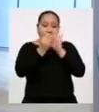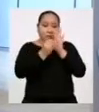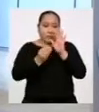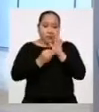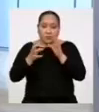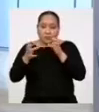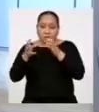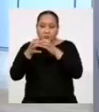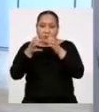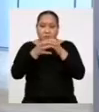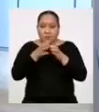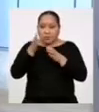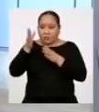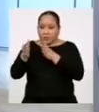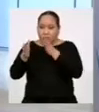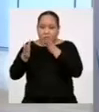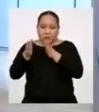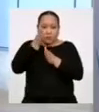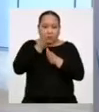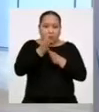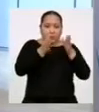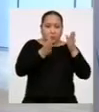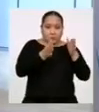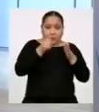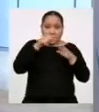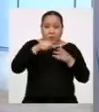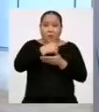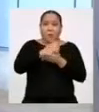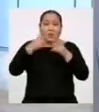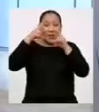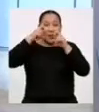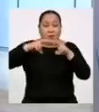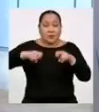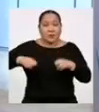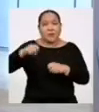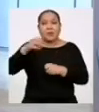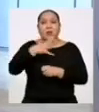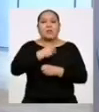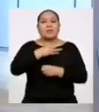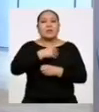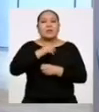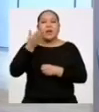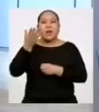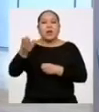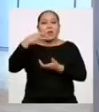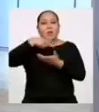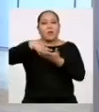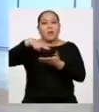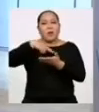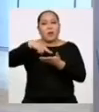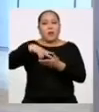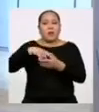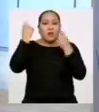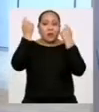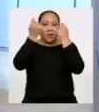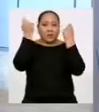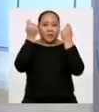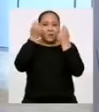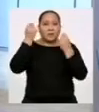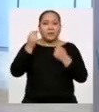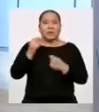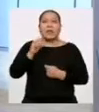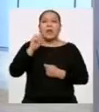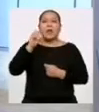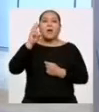agrupados en intervalos como parte de nuestra investigación Sobre las edades de las y los danzantes en la fiesta de la